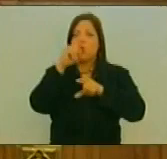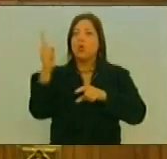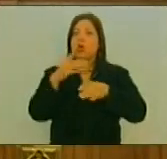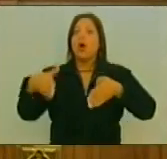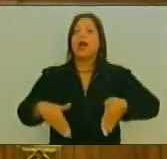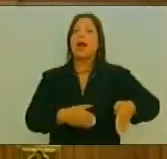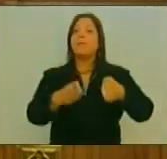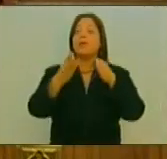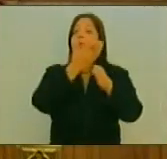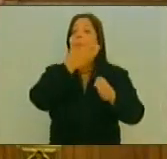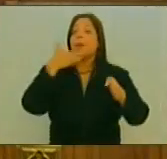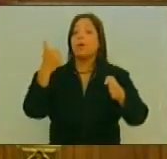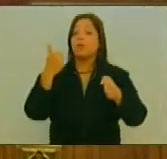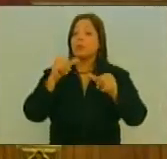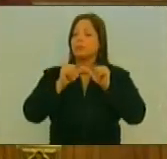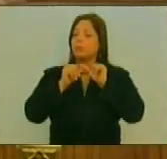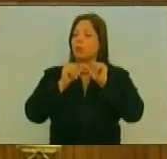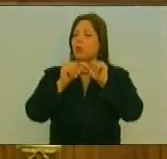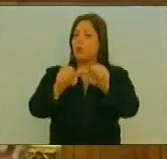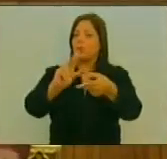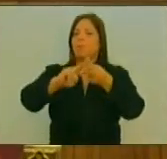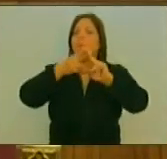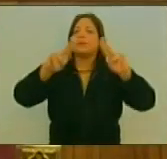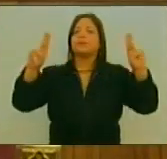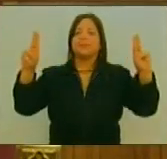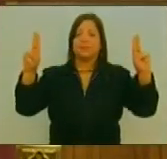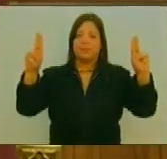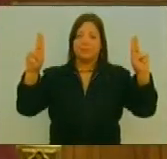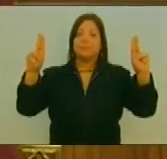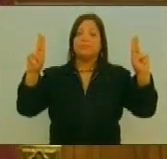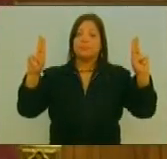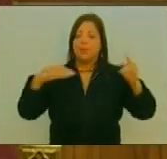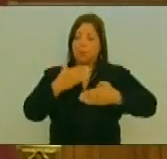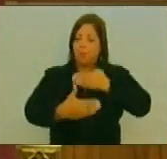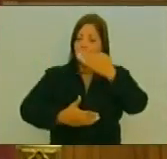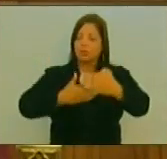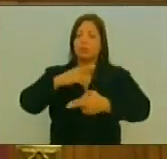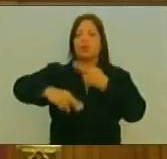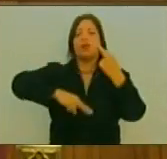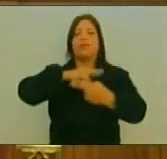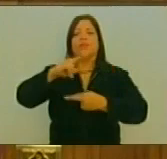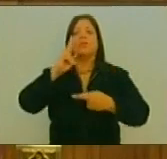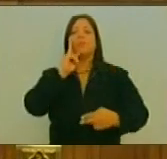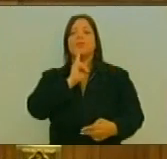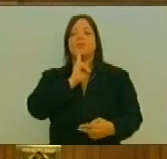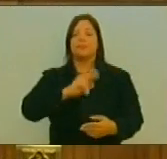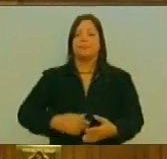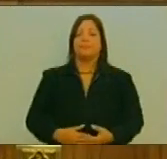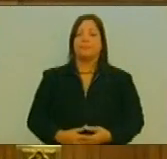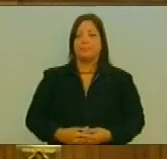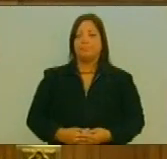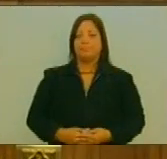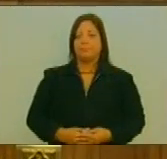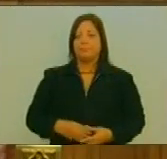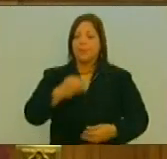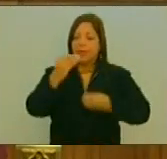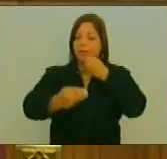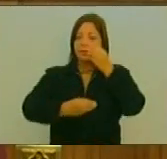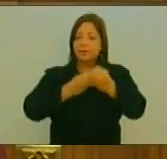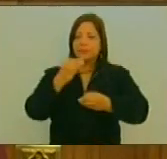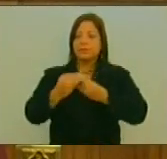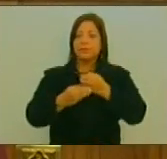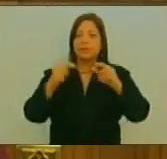Camino Para Continuar En Paz Nuestro Proceso Bolivariano Se Realizó